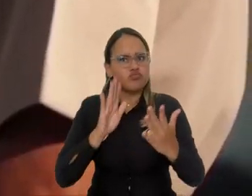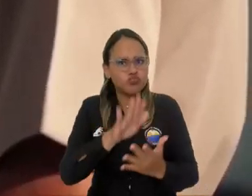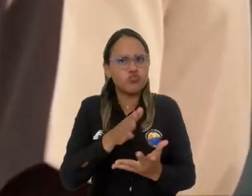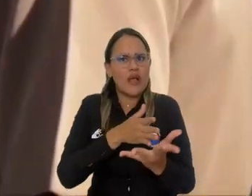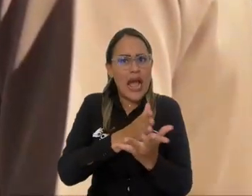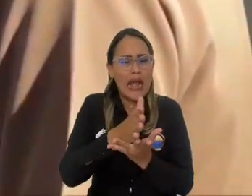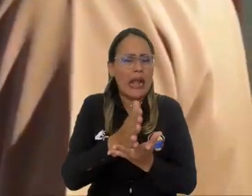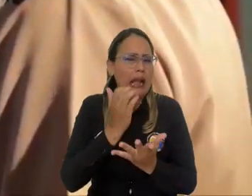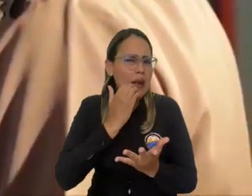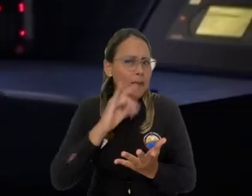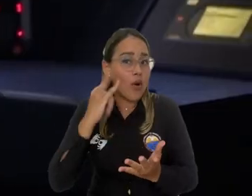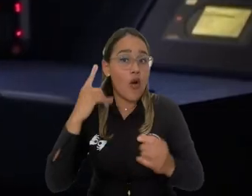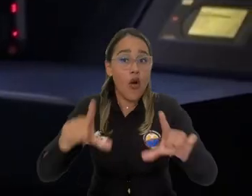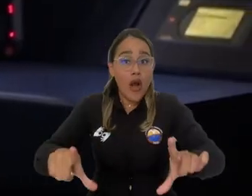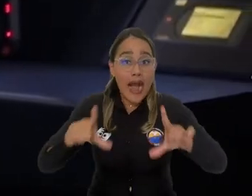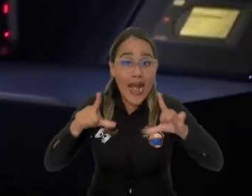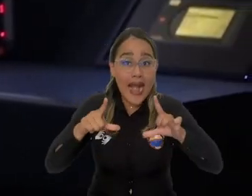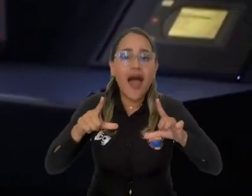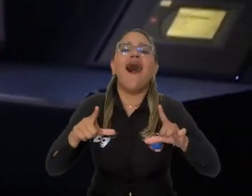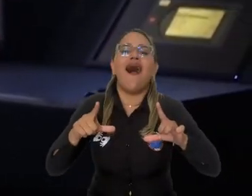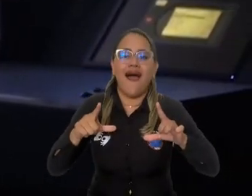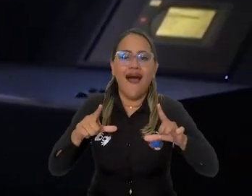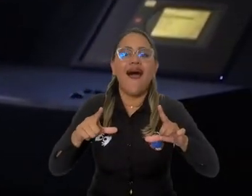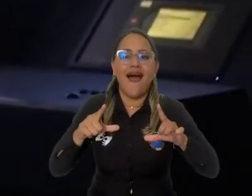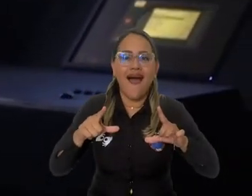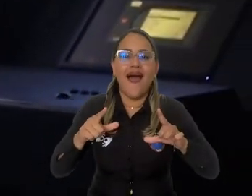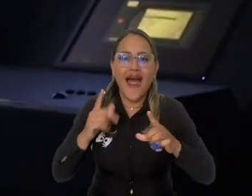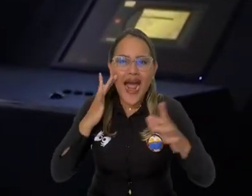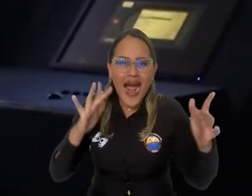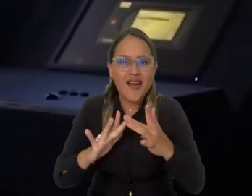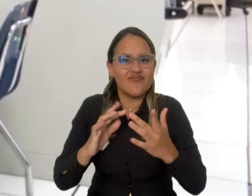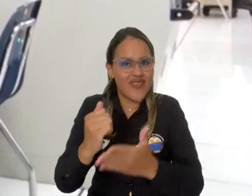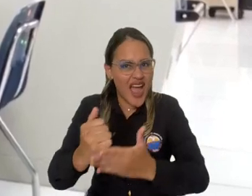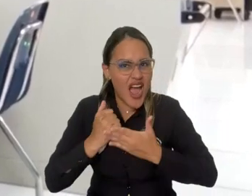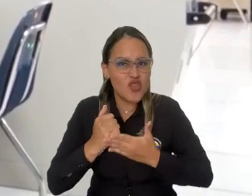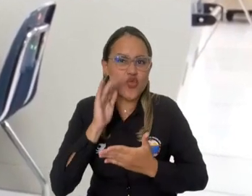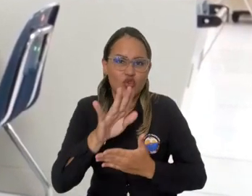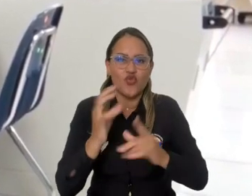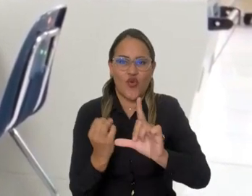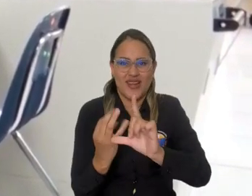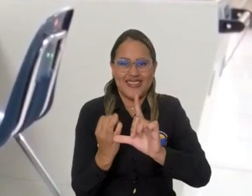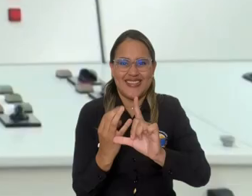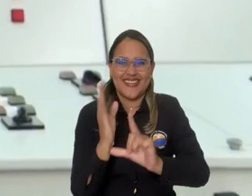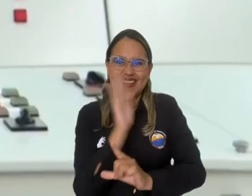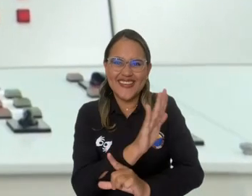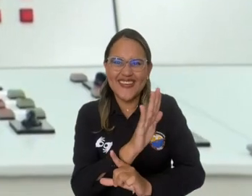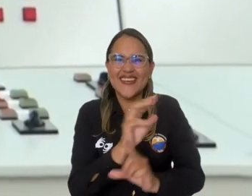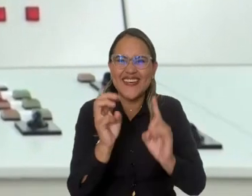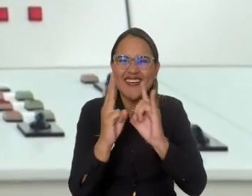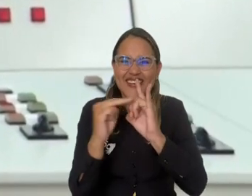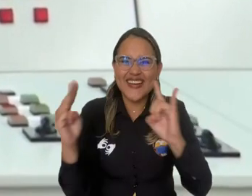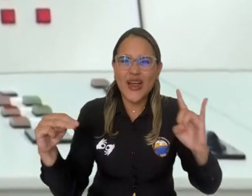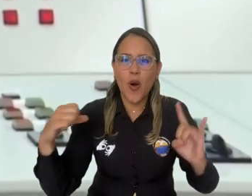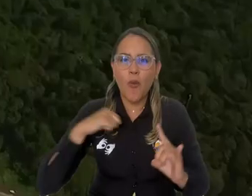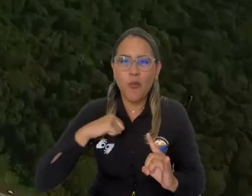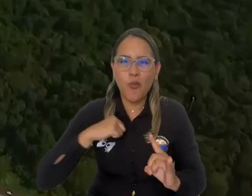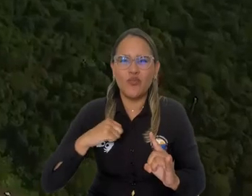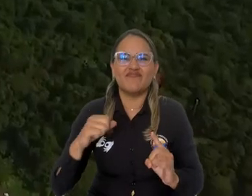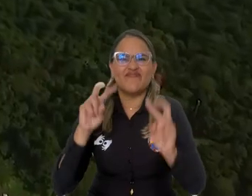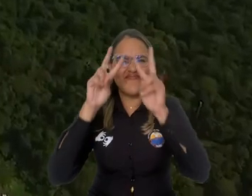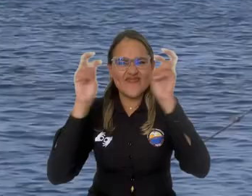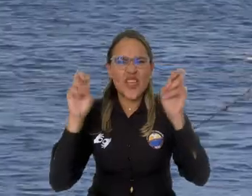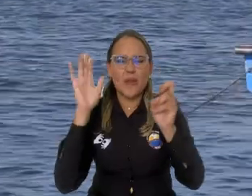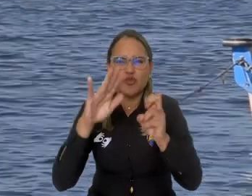alimentar al programa de licenciatura que ustedes cuentan en el ramo de la eficiencia